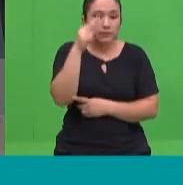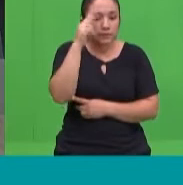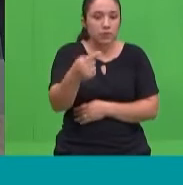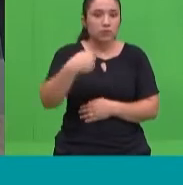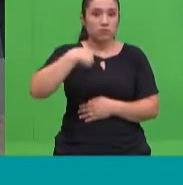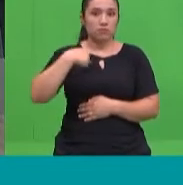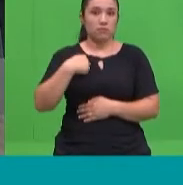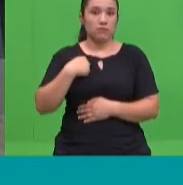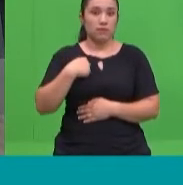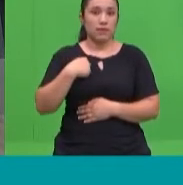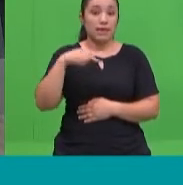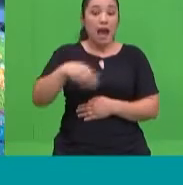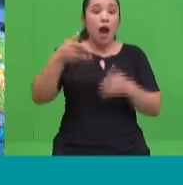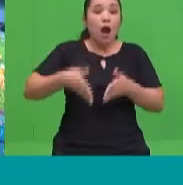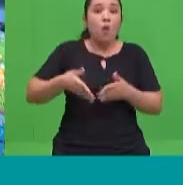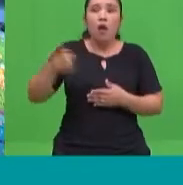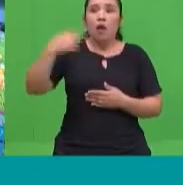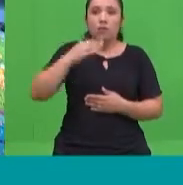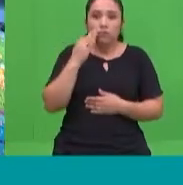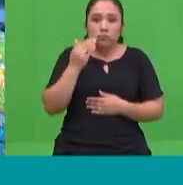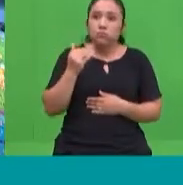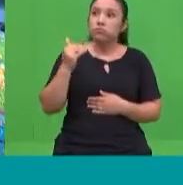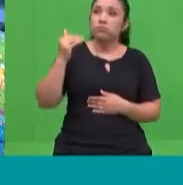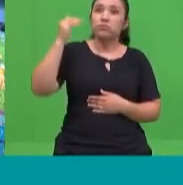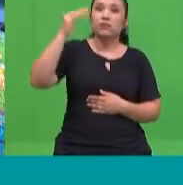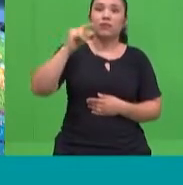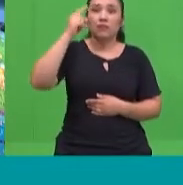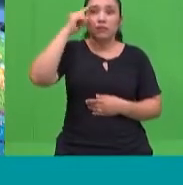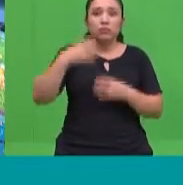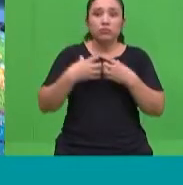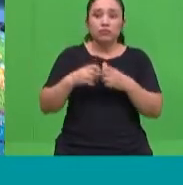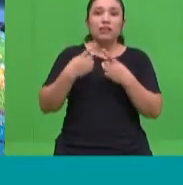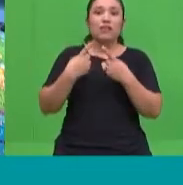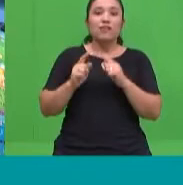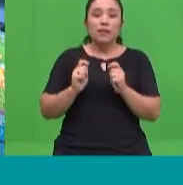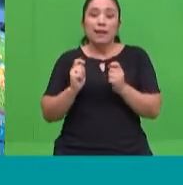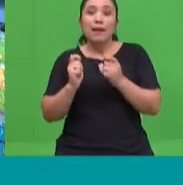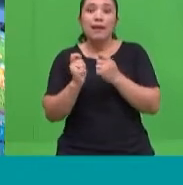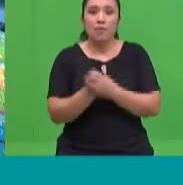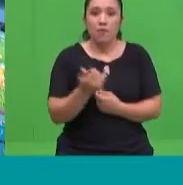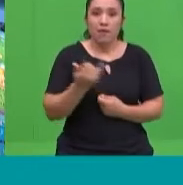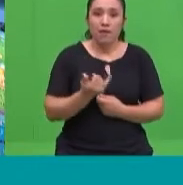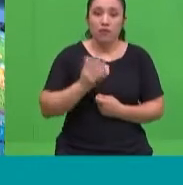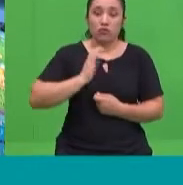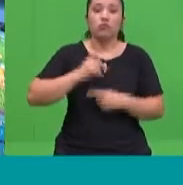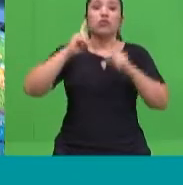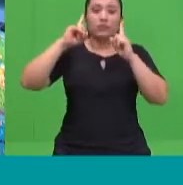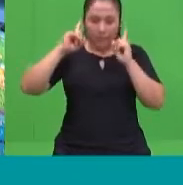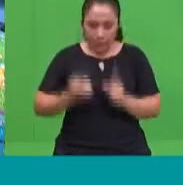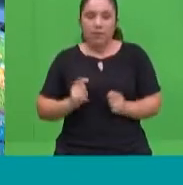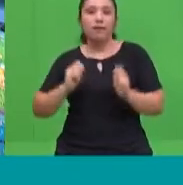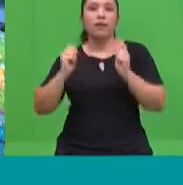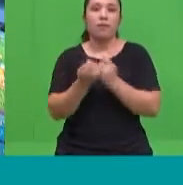Pero en ese proceso donde ellos van ganando una autonomía progresiva, en ese proceso nosotros también tenemos que